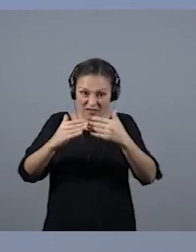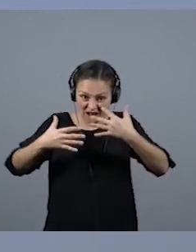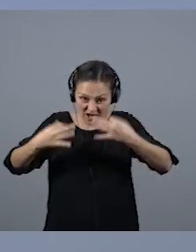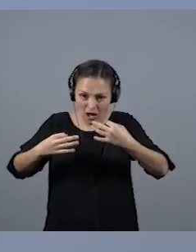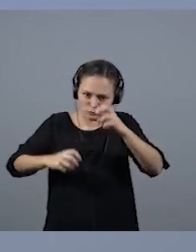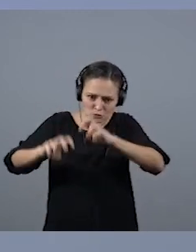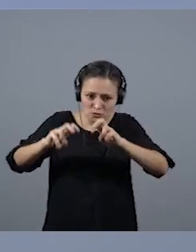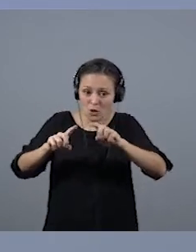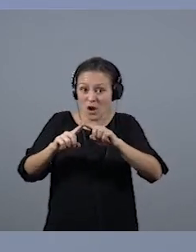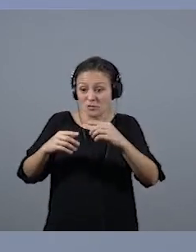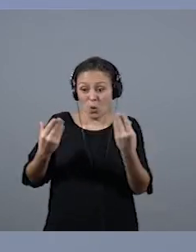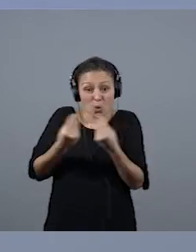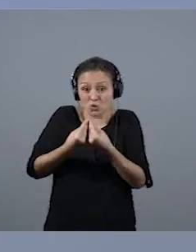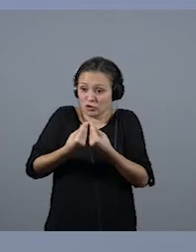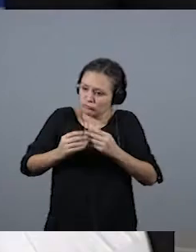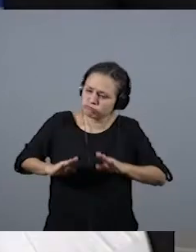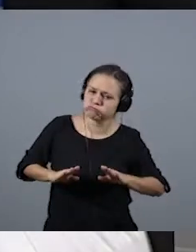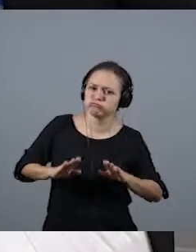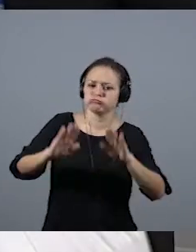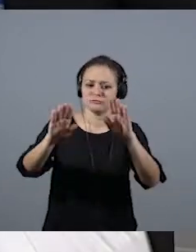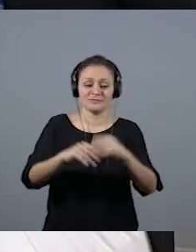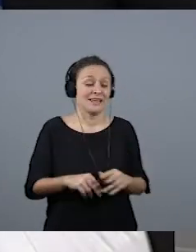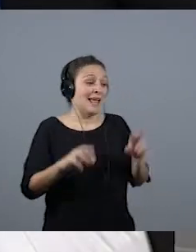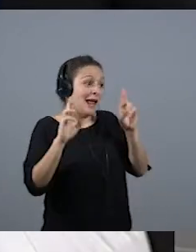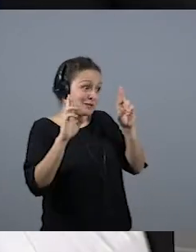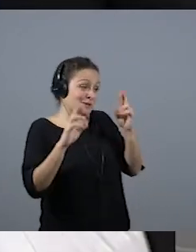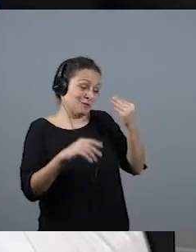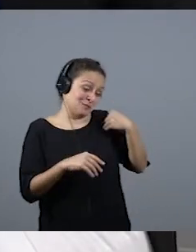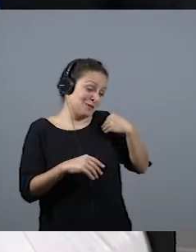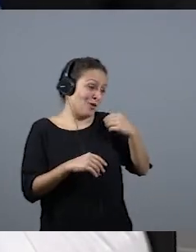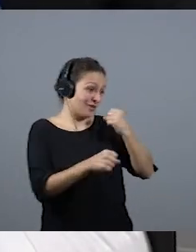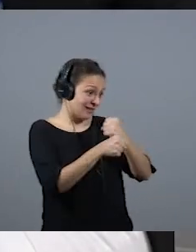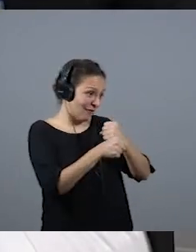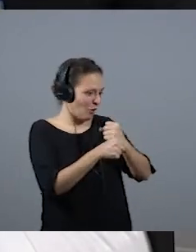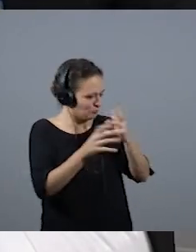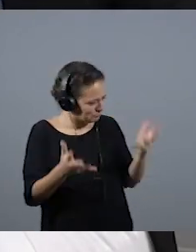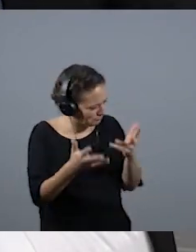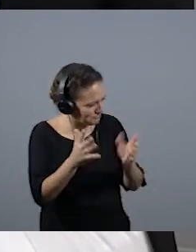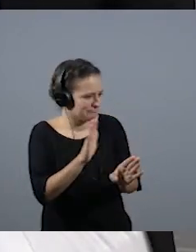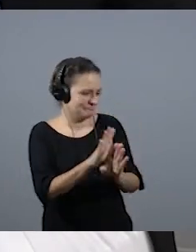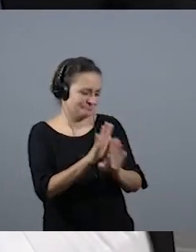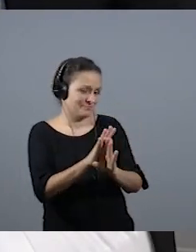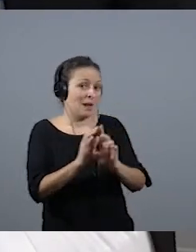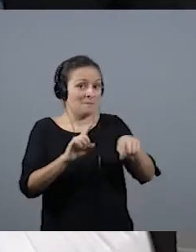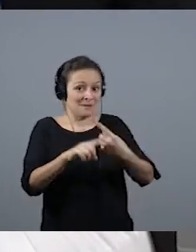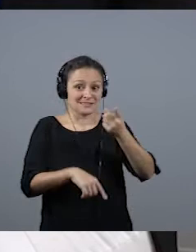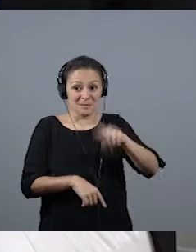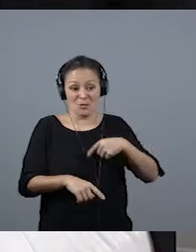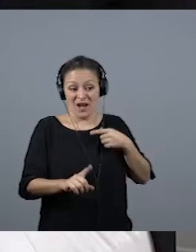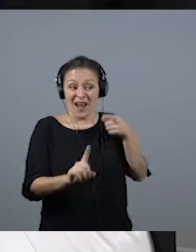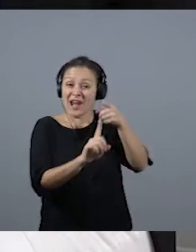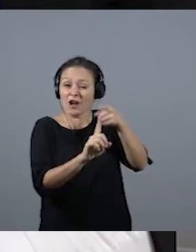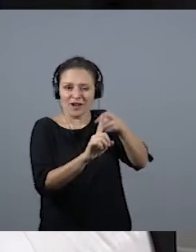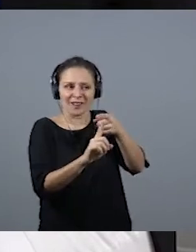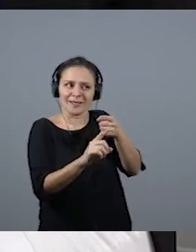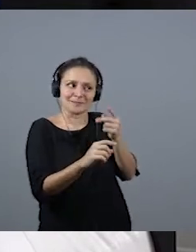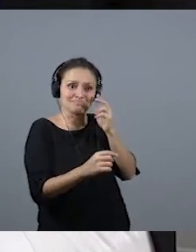de la mano, seguir juntos. Pues esperamos que se siga ofreciendo esta labor. Agradecemos también que se sigan ofreciendo esos referentes. Poli Dávila,